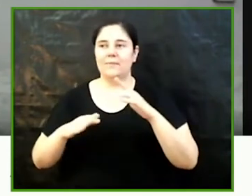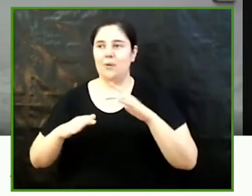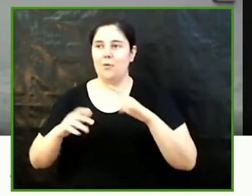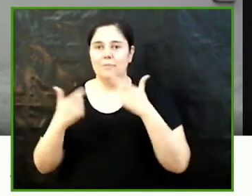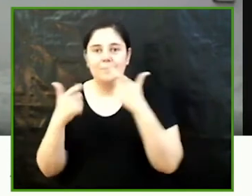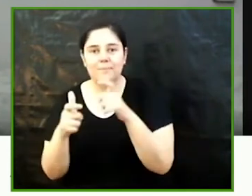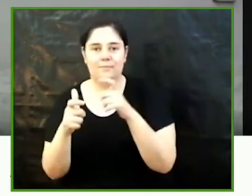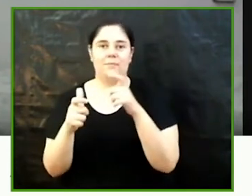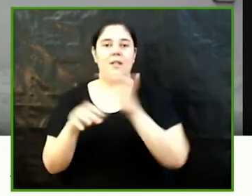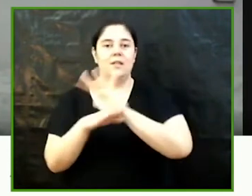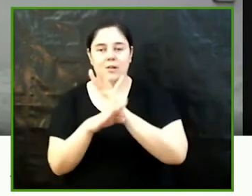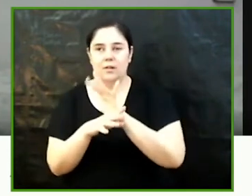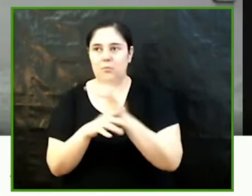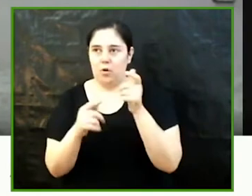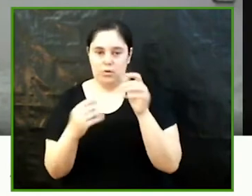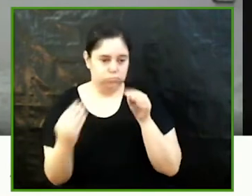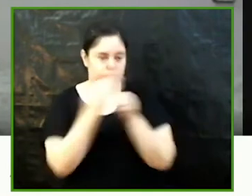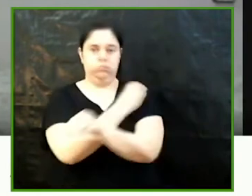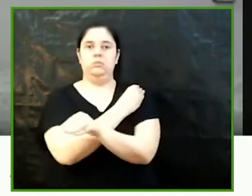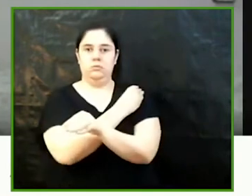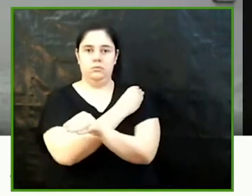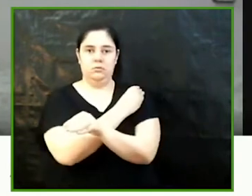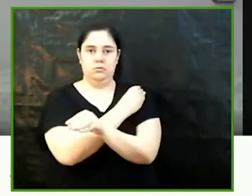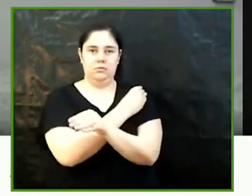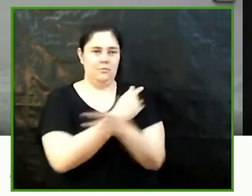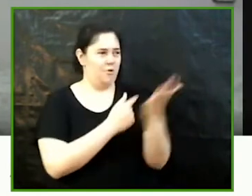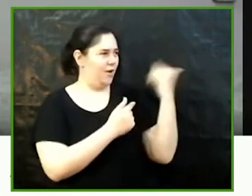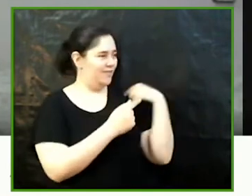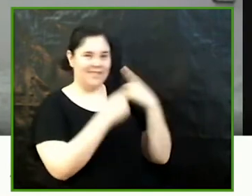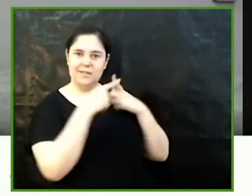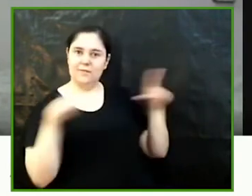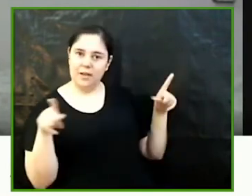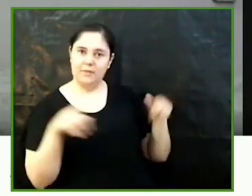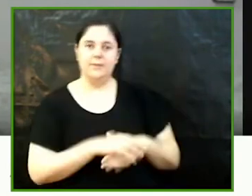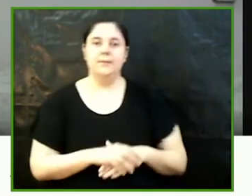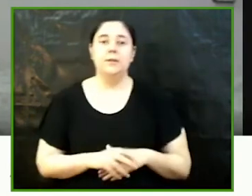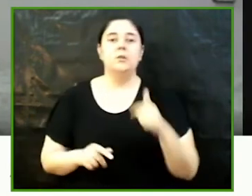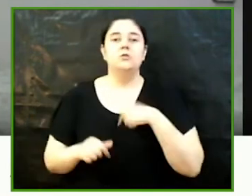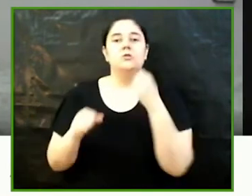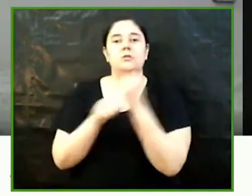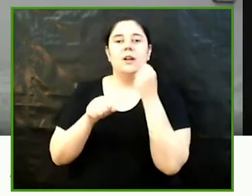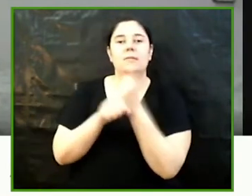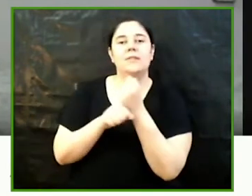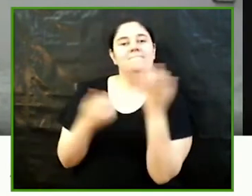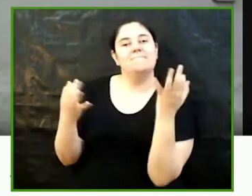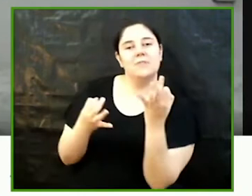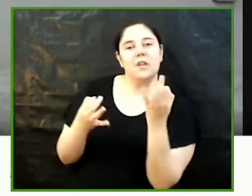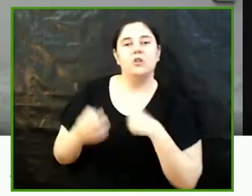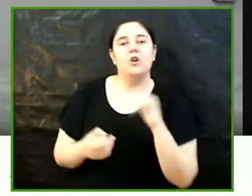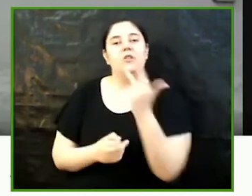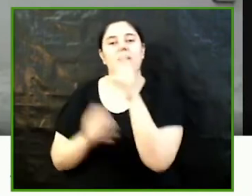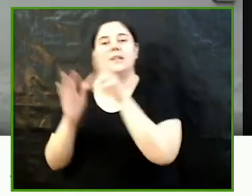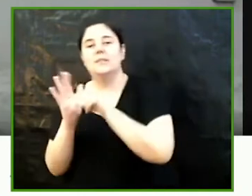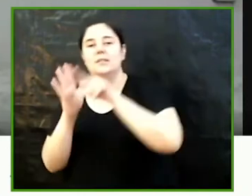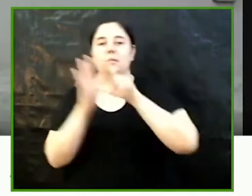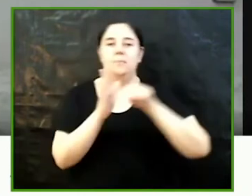en relación a lo que se había hecho antes y lo que se estaba produciendo en la época lo que hago en mi trabajo es analizar tres películas de